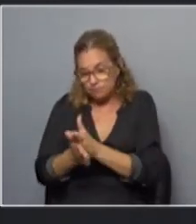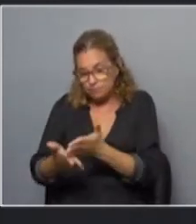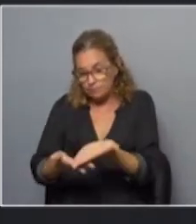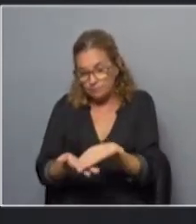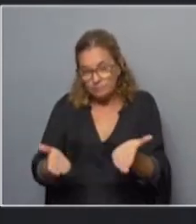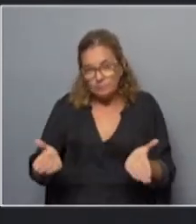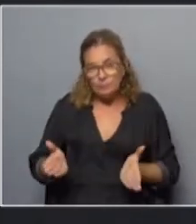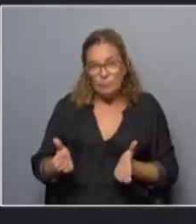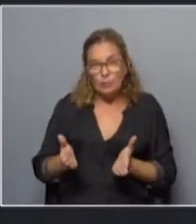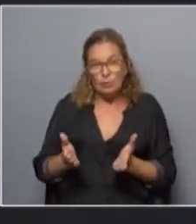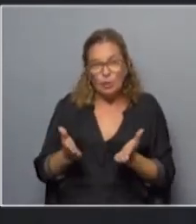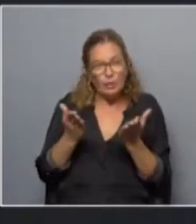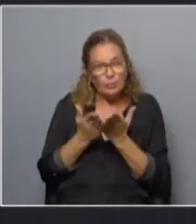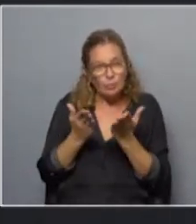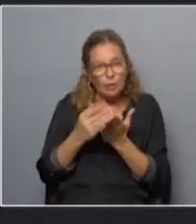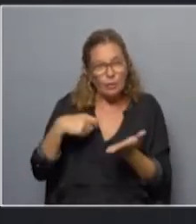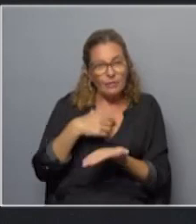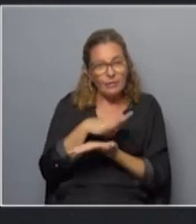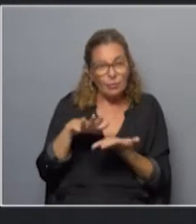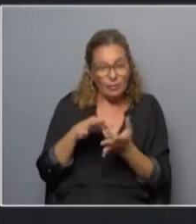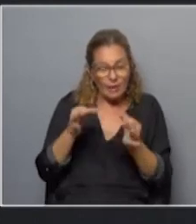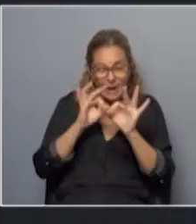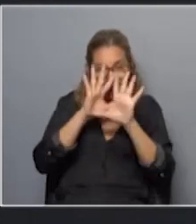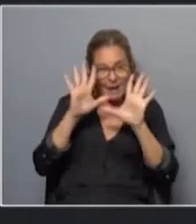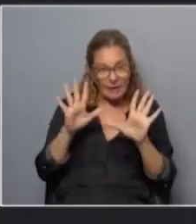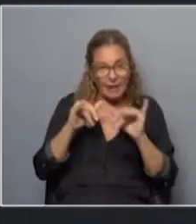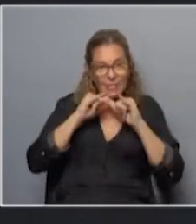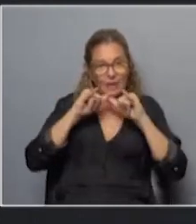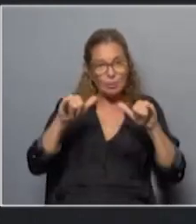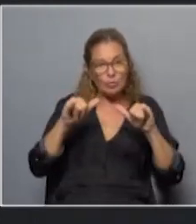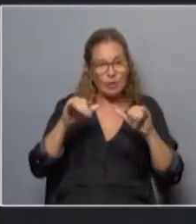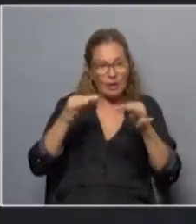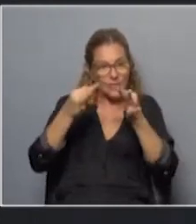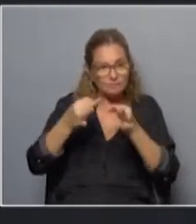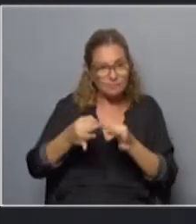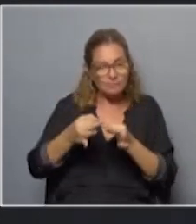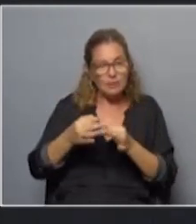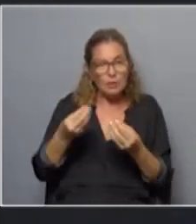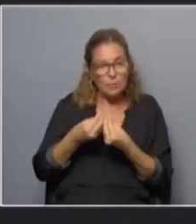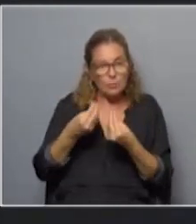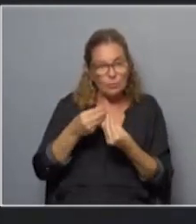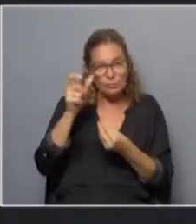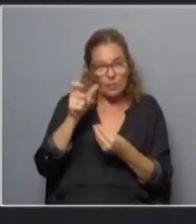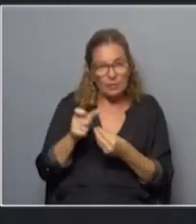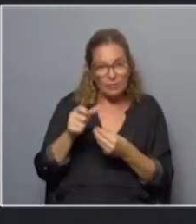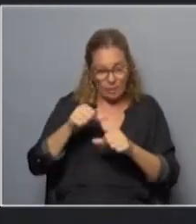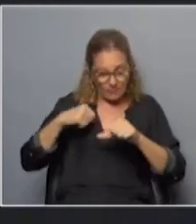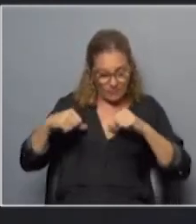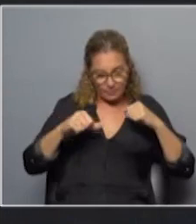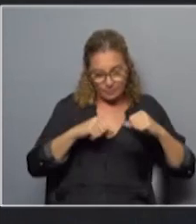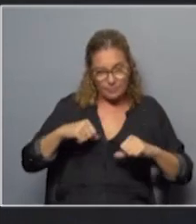relevamiento que hemos hecho con situaciones concretas denuncias concretas y mucha gente lastimada